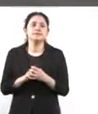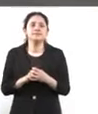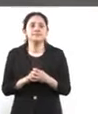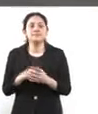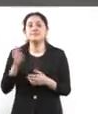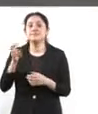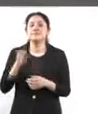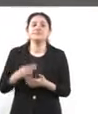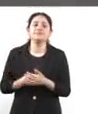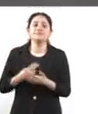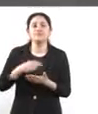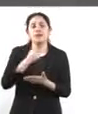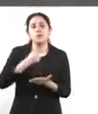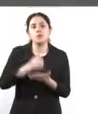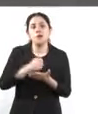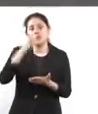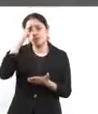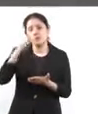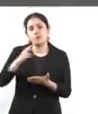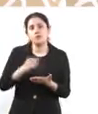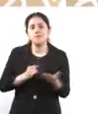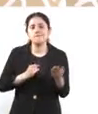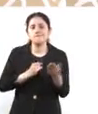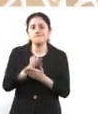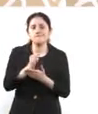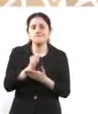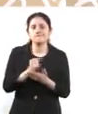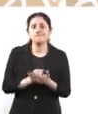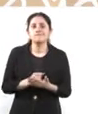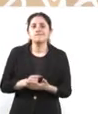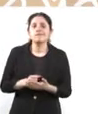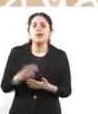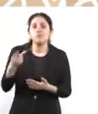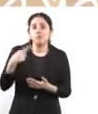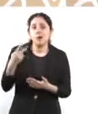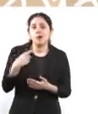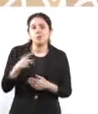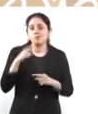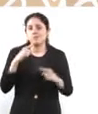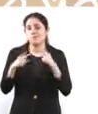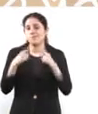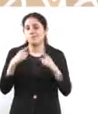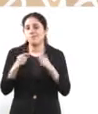estamos de acuerdo en esto y es algo que hemos discutido en el Gabinete de Seguridad.